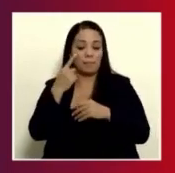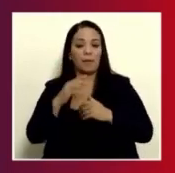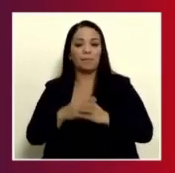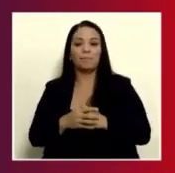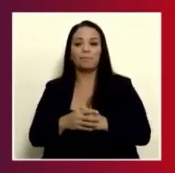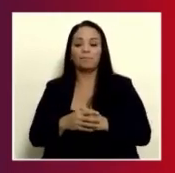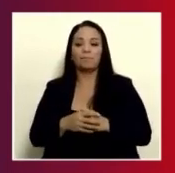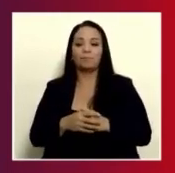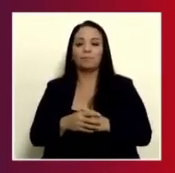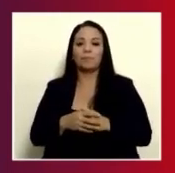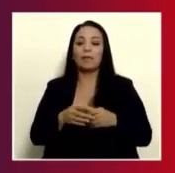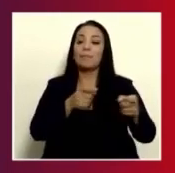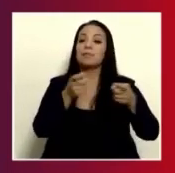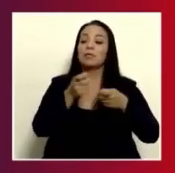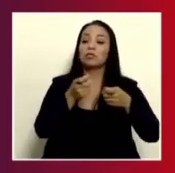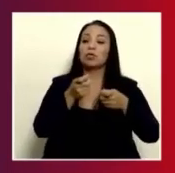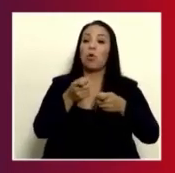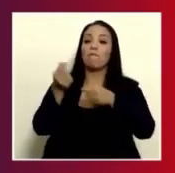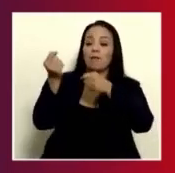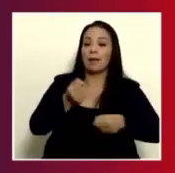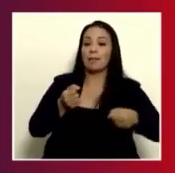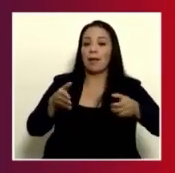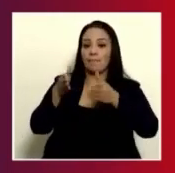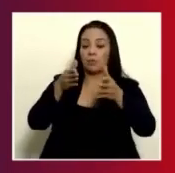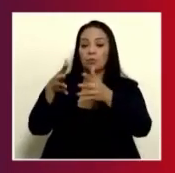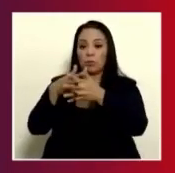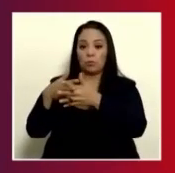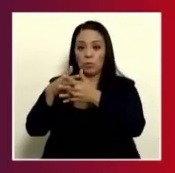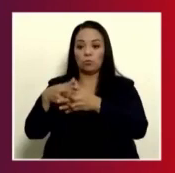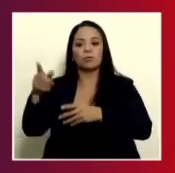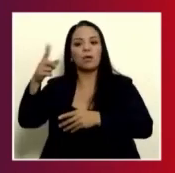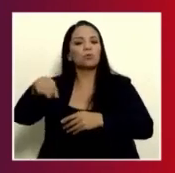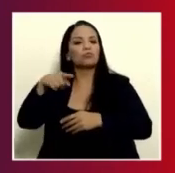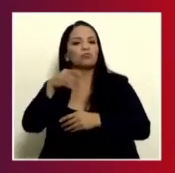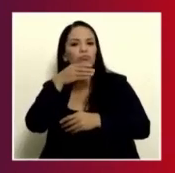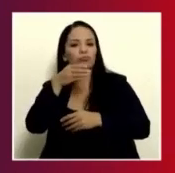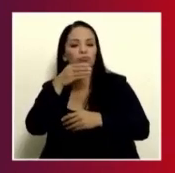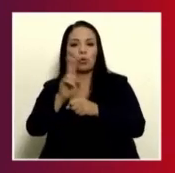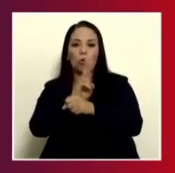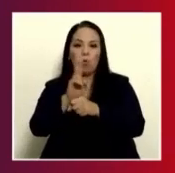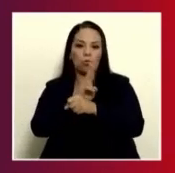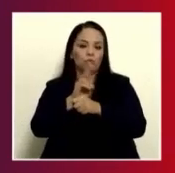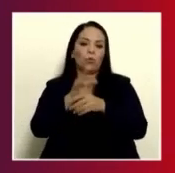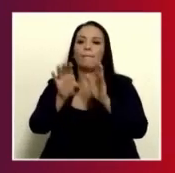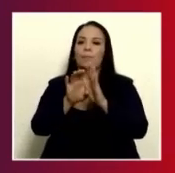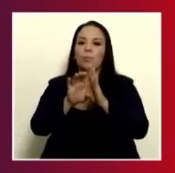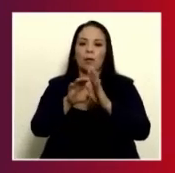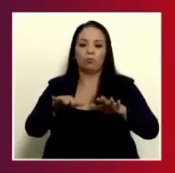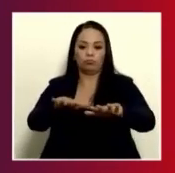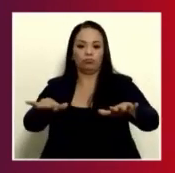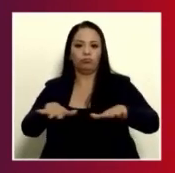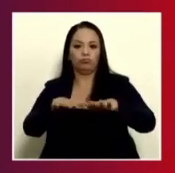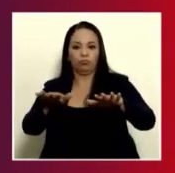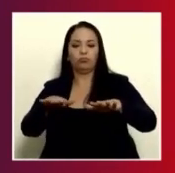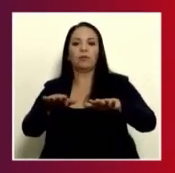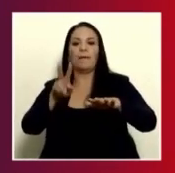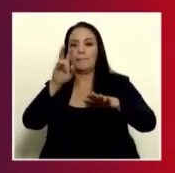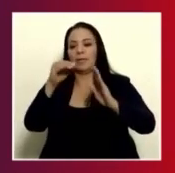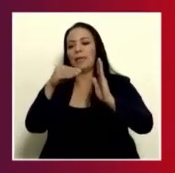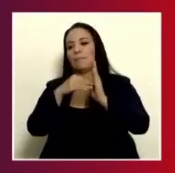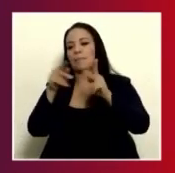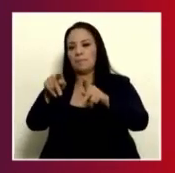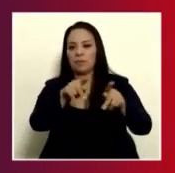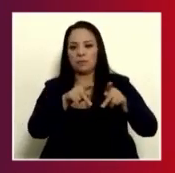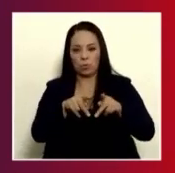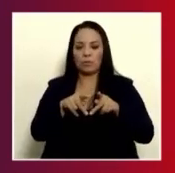Administración Federal de Caminos, para un uso del suelo como el anfiteatro que ellos tienen, con 20 mil personas,